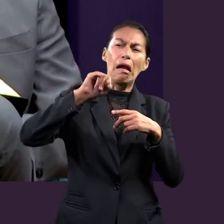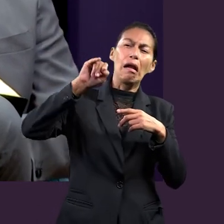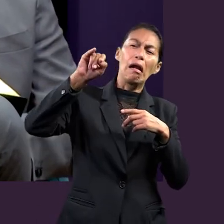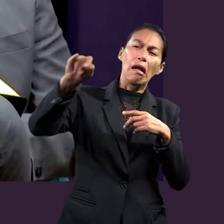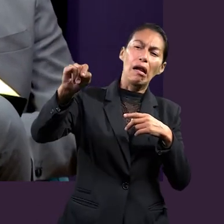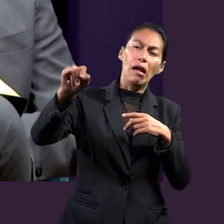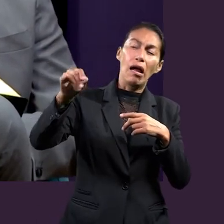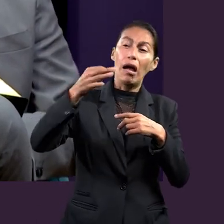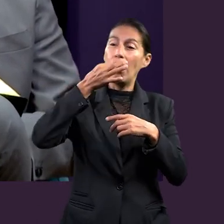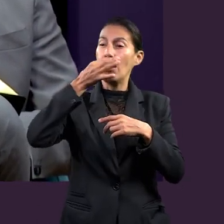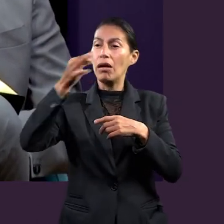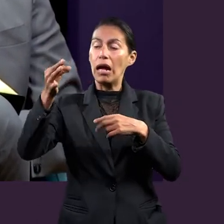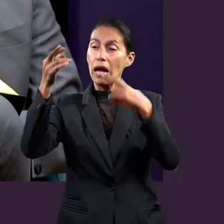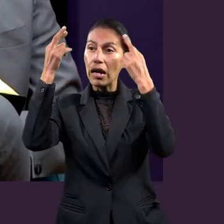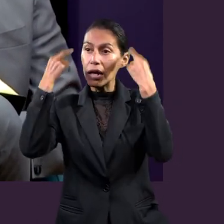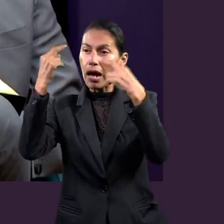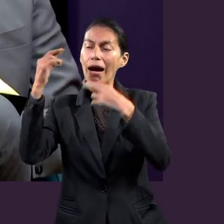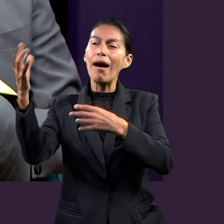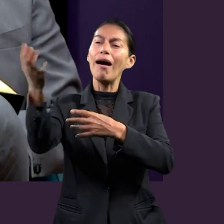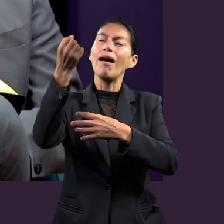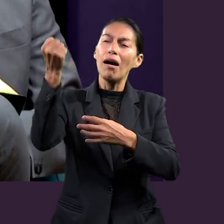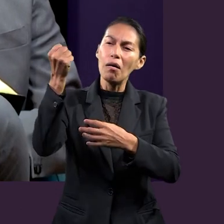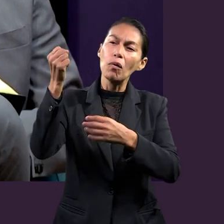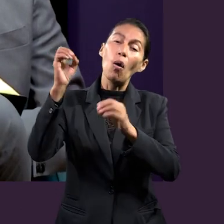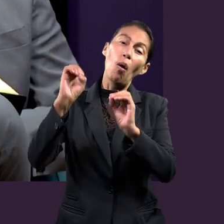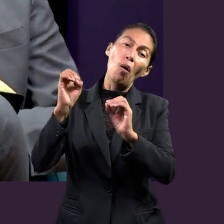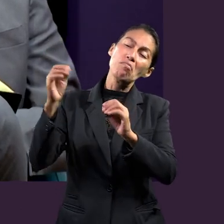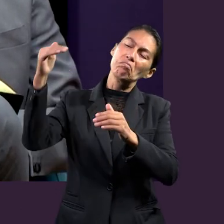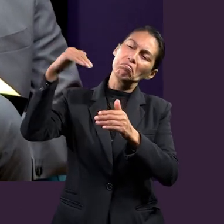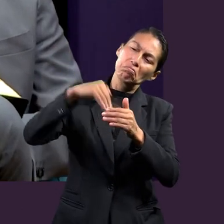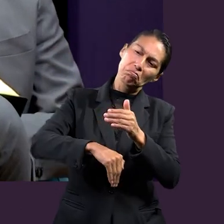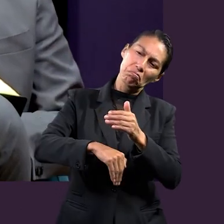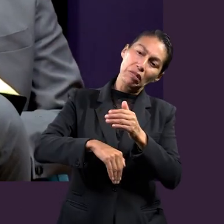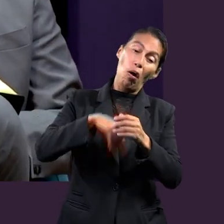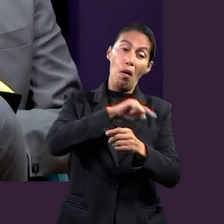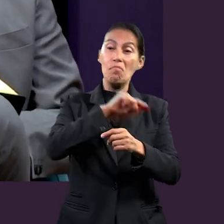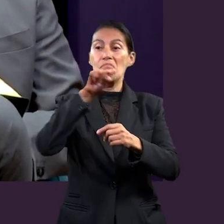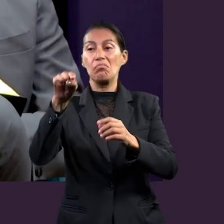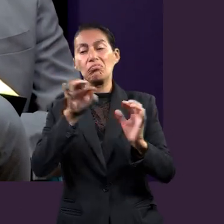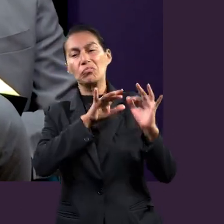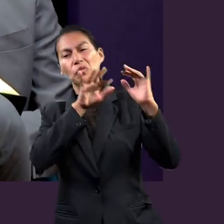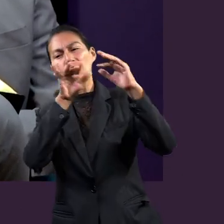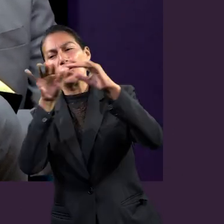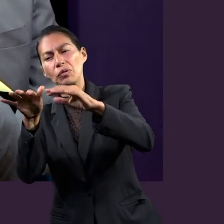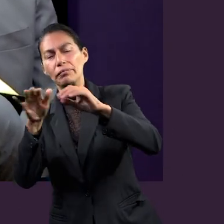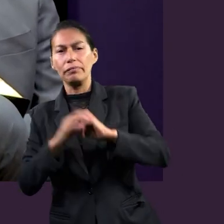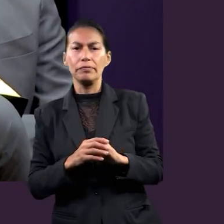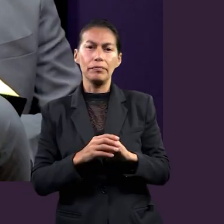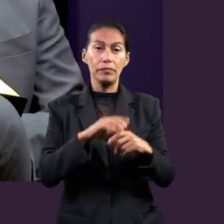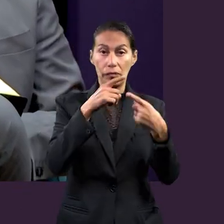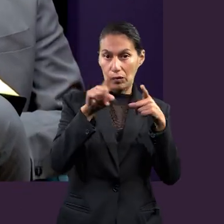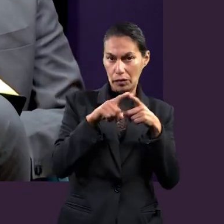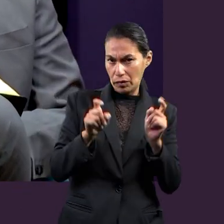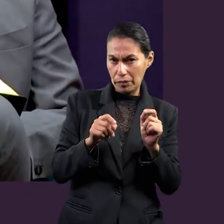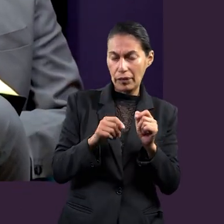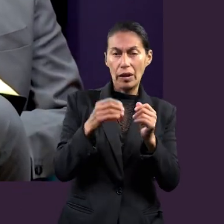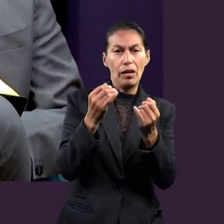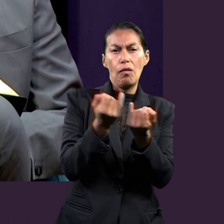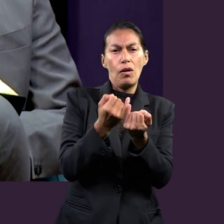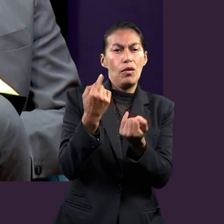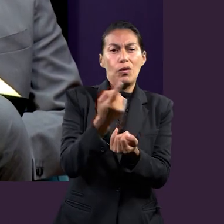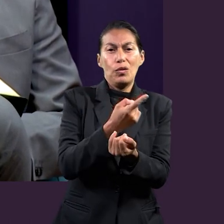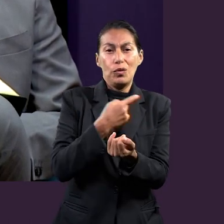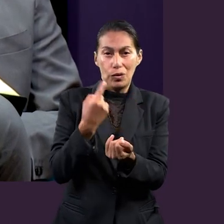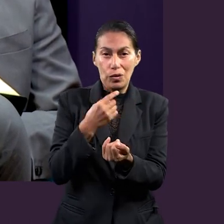ciudad de vuelta. Para decirle al rey o a las demás personas, hemos ganado, hemos perdido, vienen para acá. En este